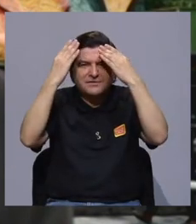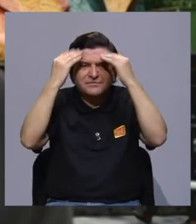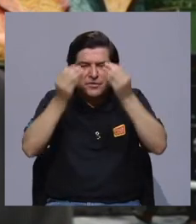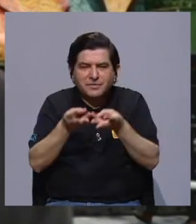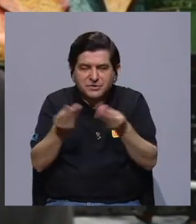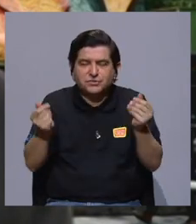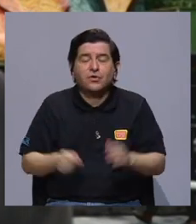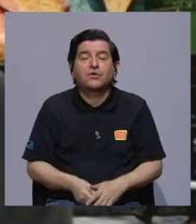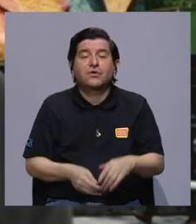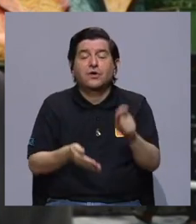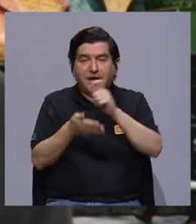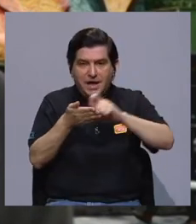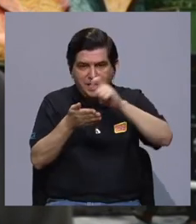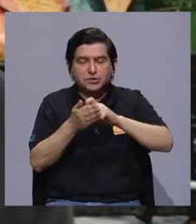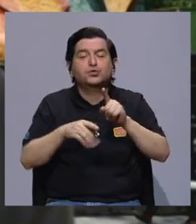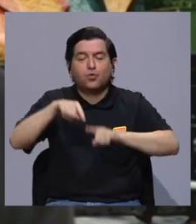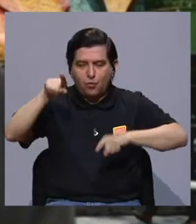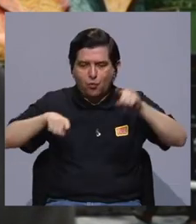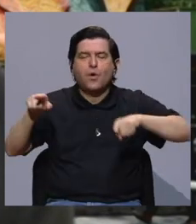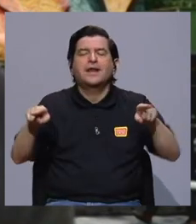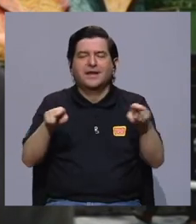datos, información, la escuela estadística,